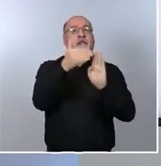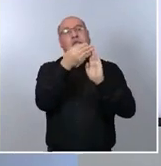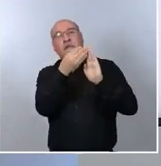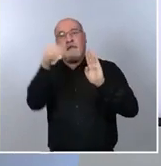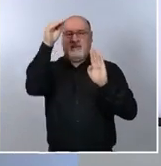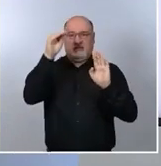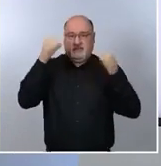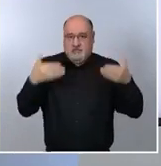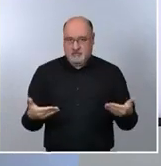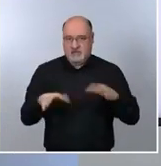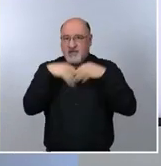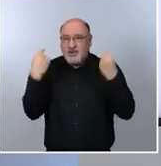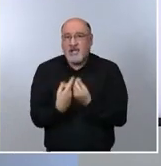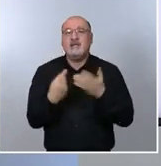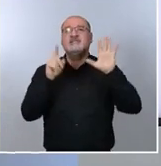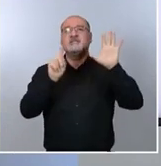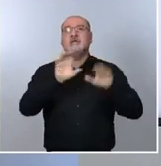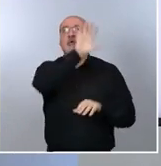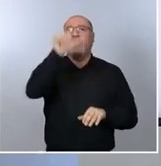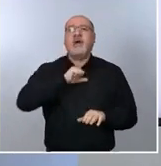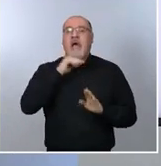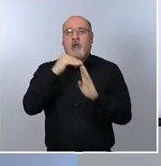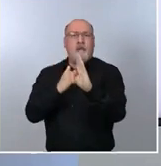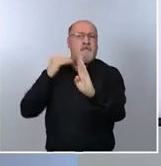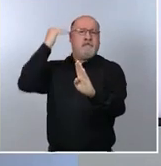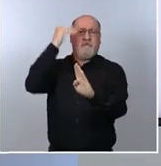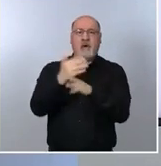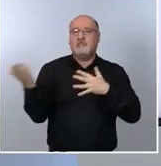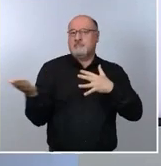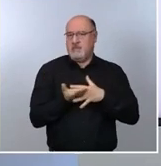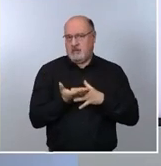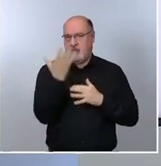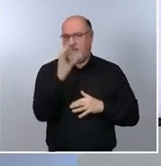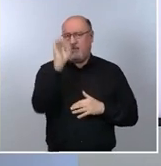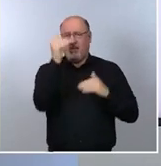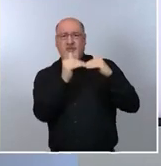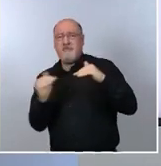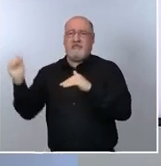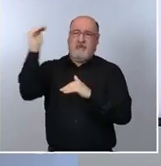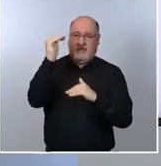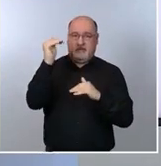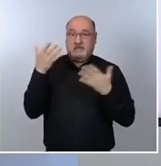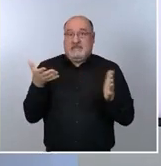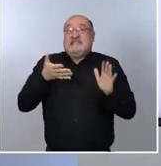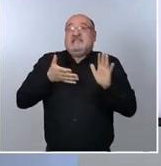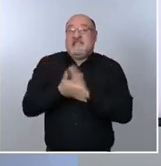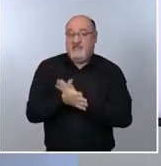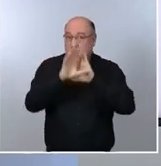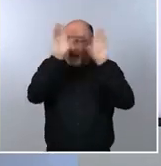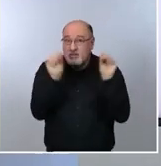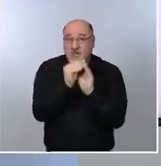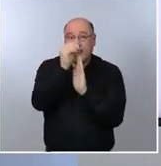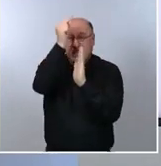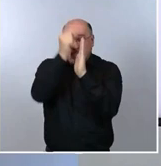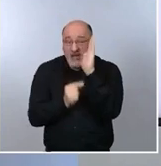con seis comunidades autónomas por encima del 50%. Esto implica, como ya sabemos, que aunque empecemos